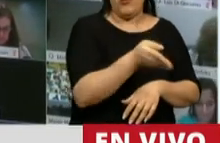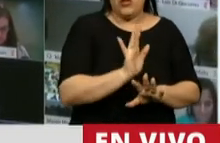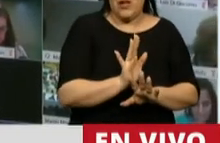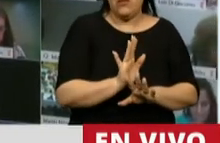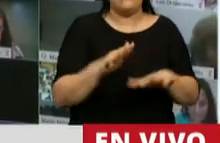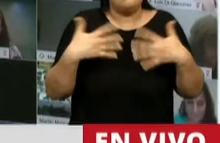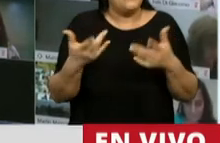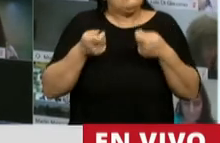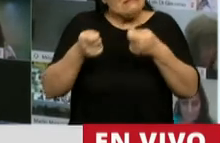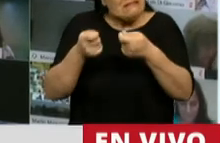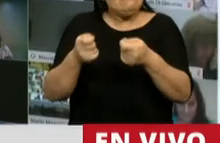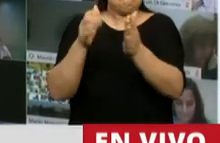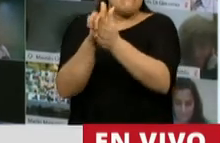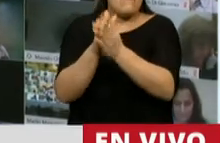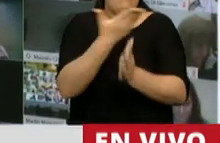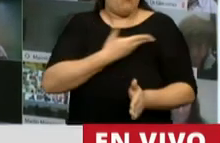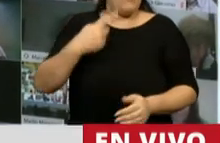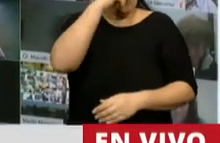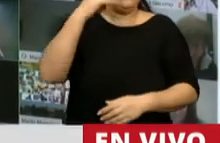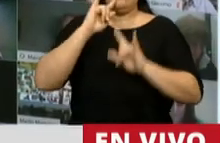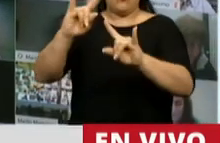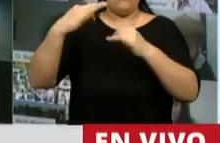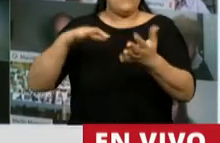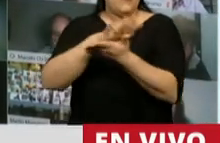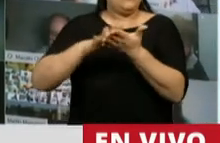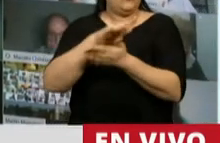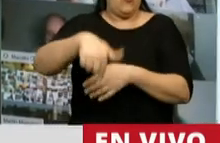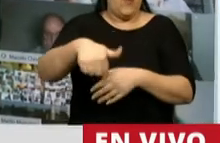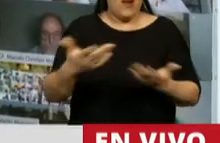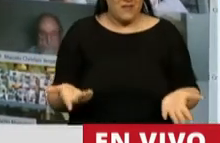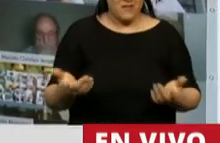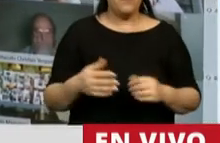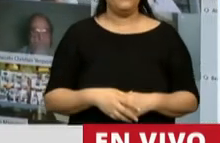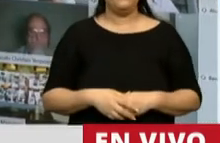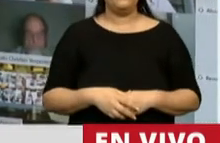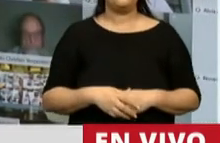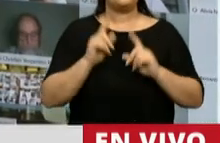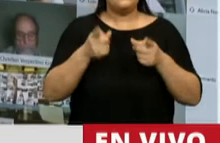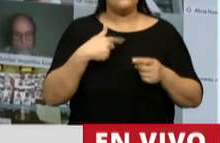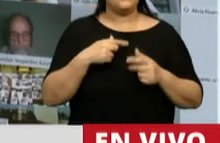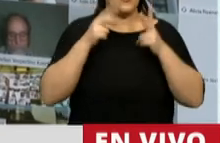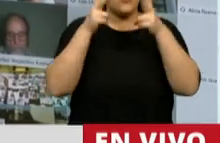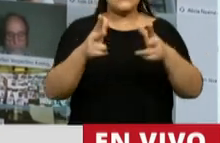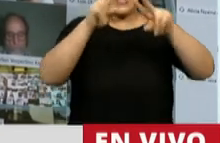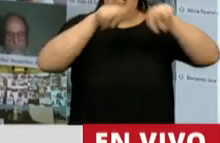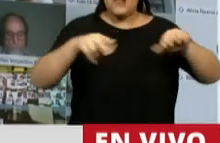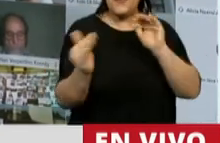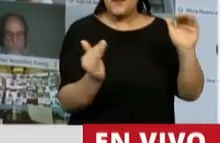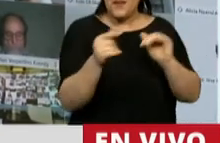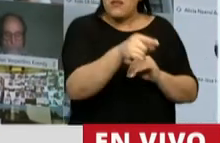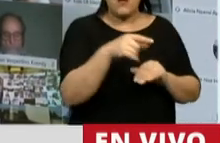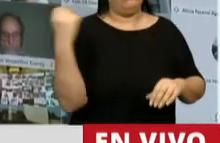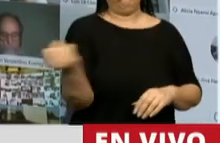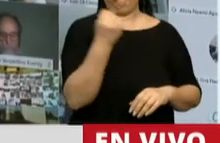insistimos al Gobierno Nacional medidas urgentes para solucionar esta situación. Quiero destacar que los jardines maternales son un ejemplo de